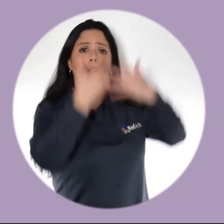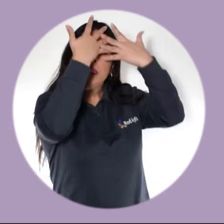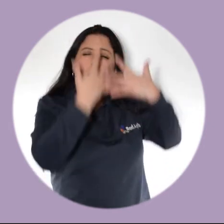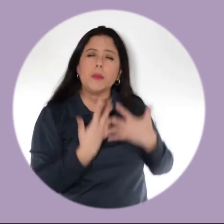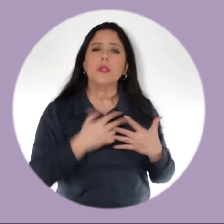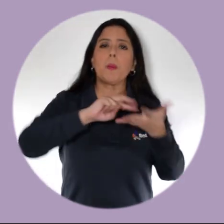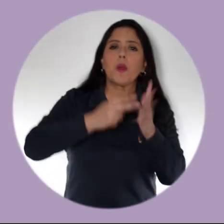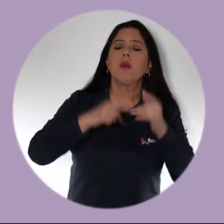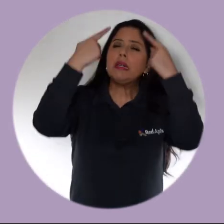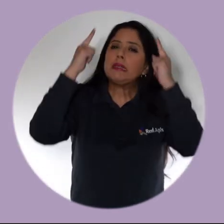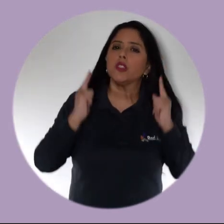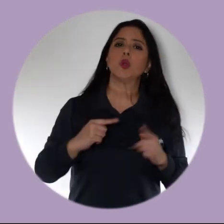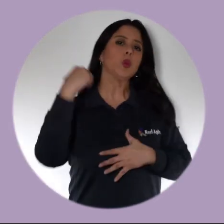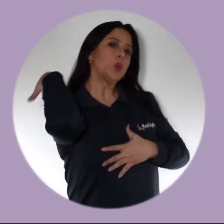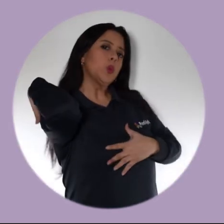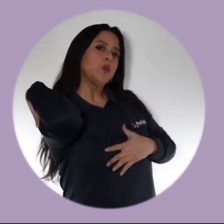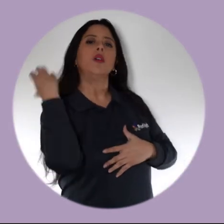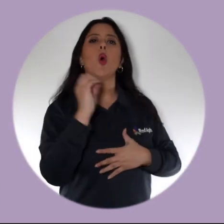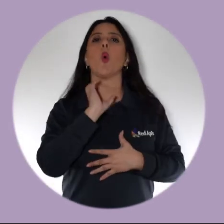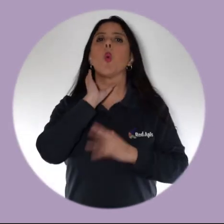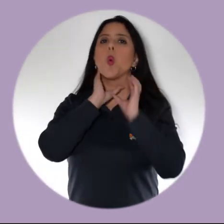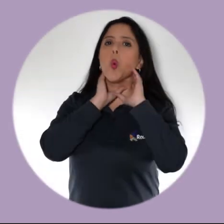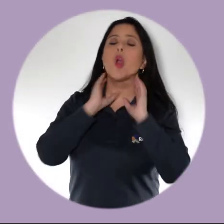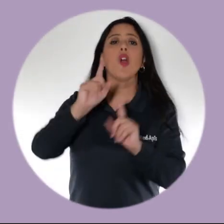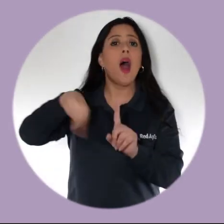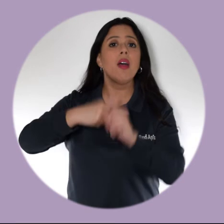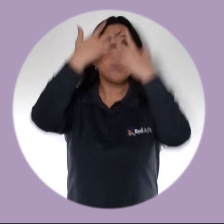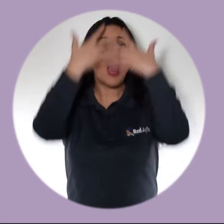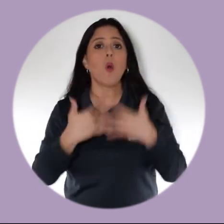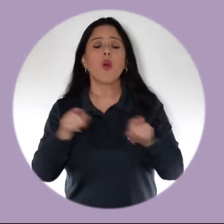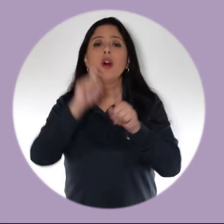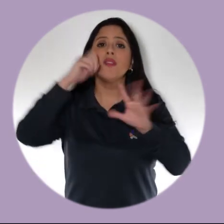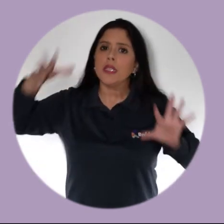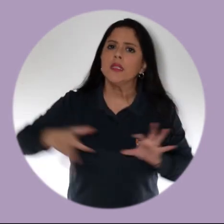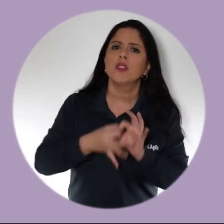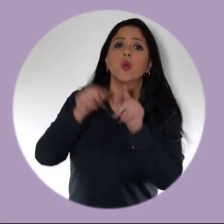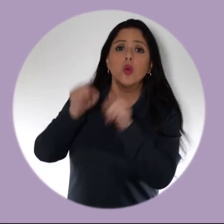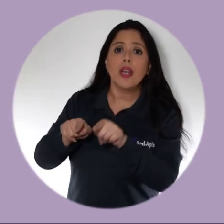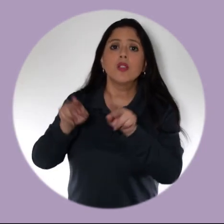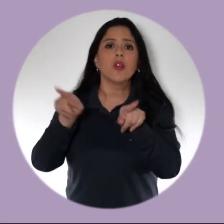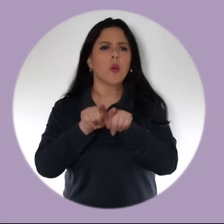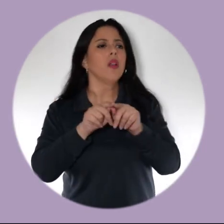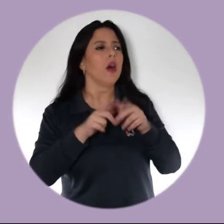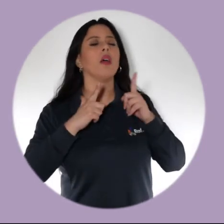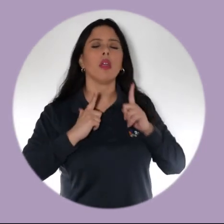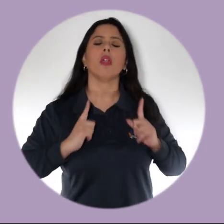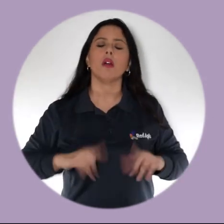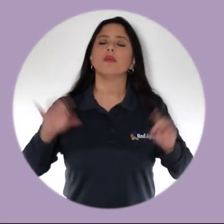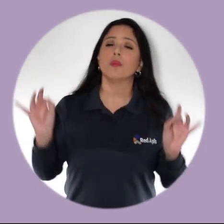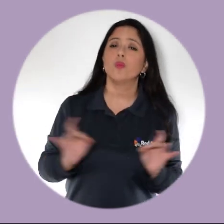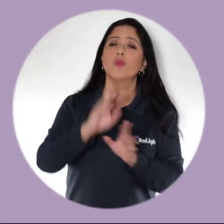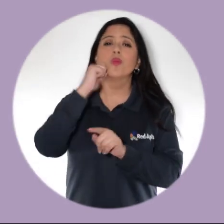largo plazo, como lesiones en la espalda o cuello. Además, el cuerpo asocia esta posición con el descanso,